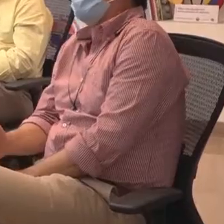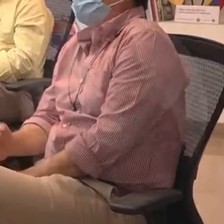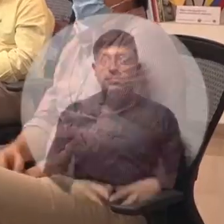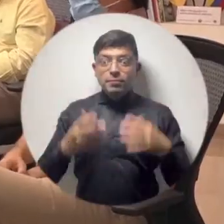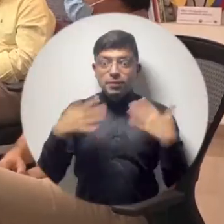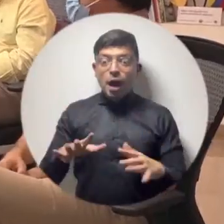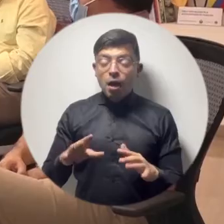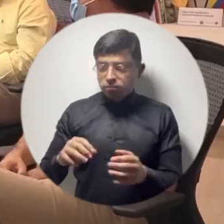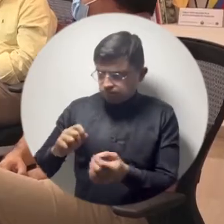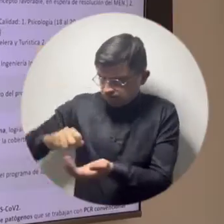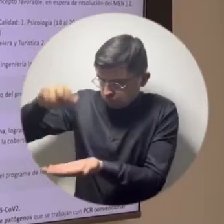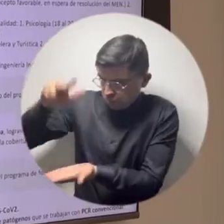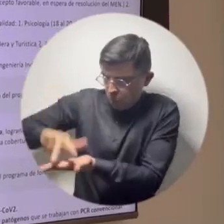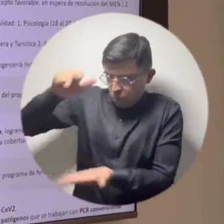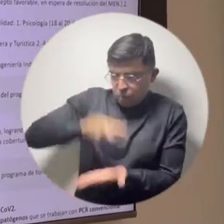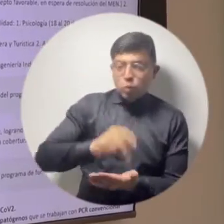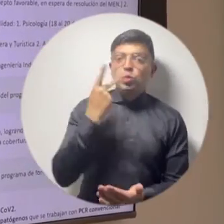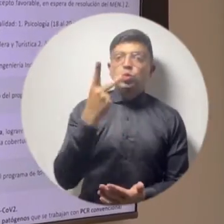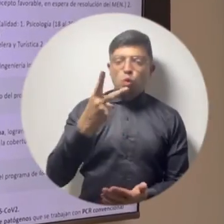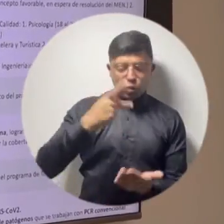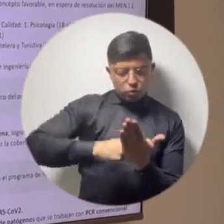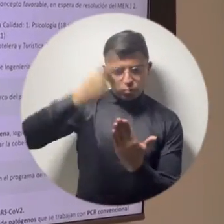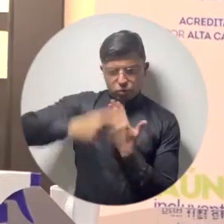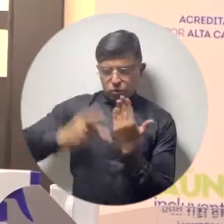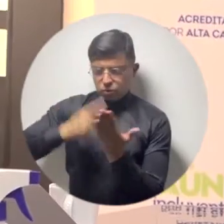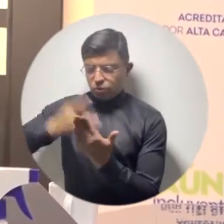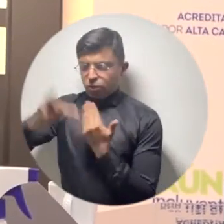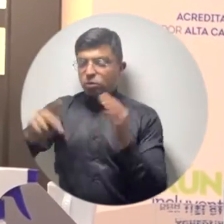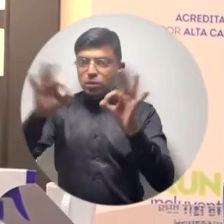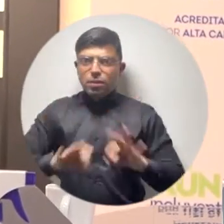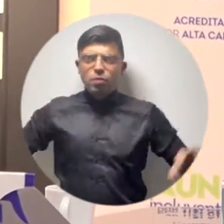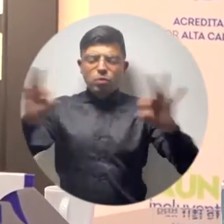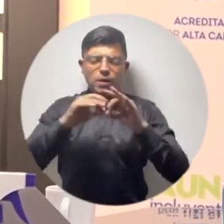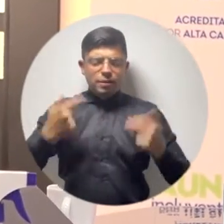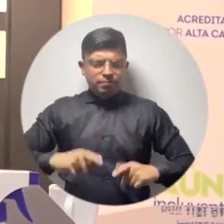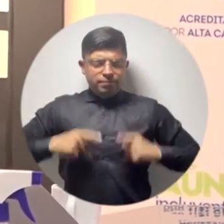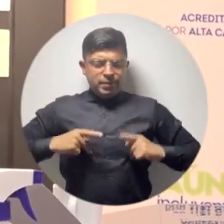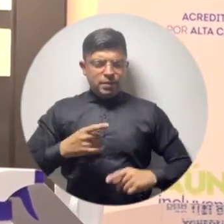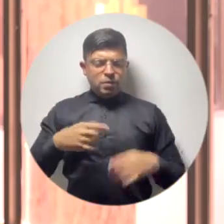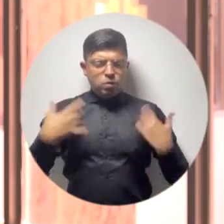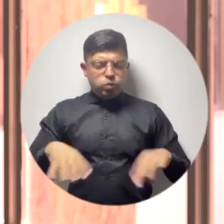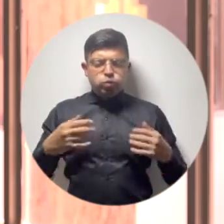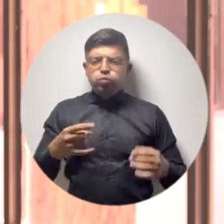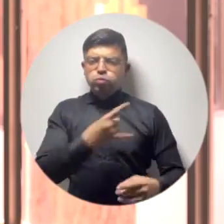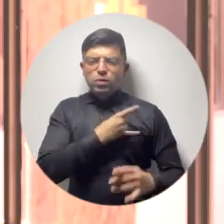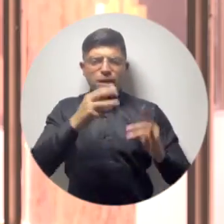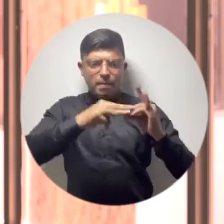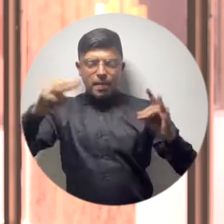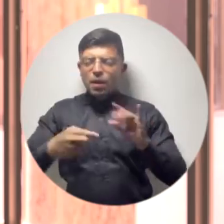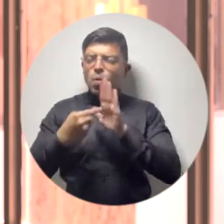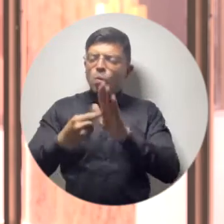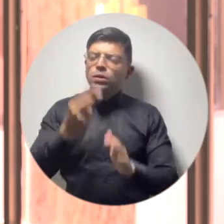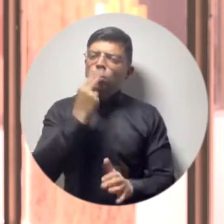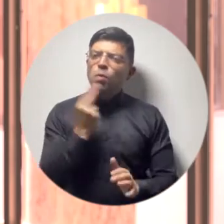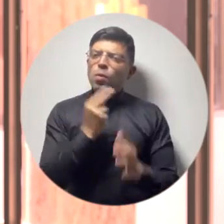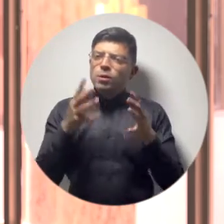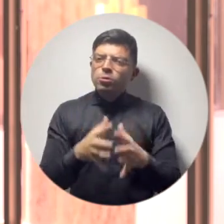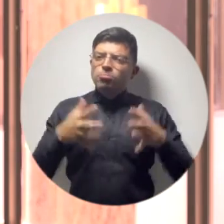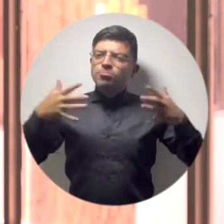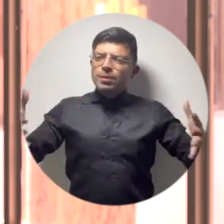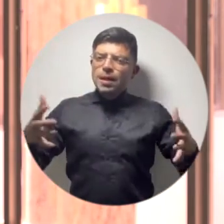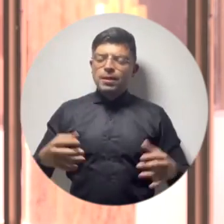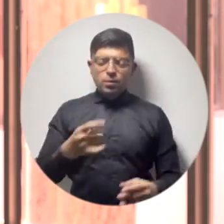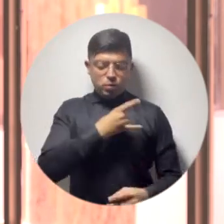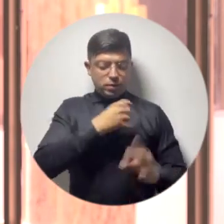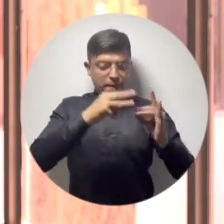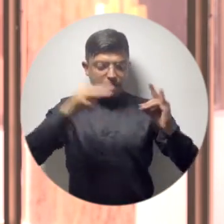Se acaban de aprobar dos proyectos que son muy importantes para la vida de la Universidad del Magdalena, demuestran el gran compromiso que tiene la Universidad